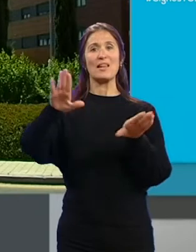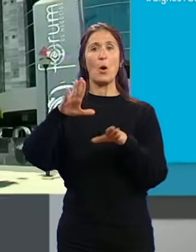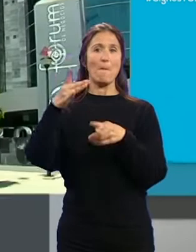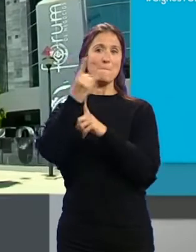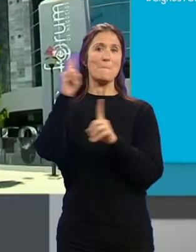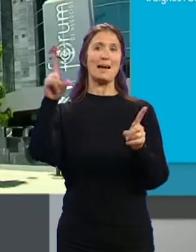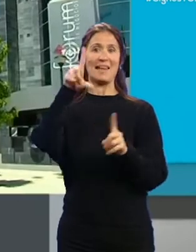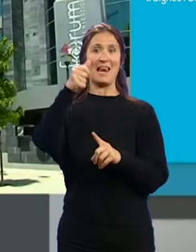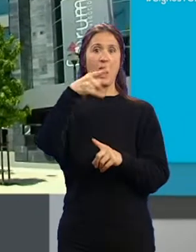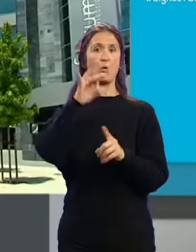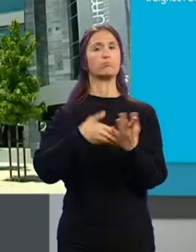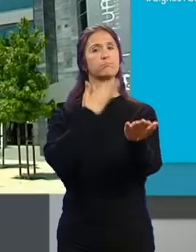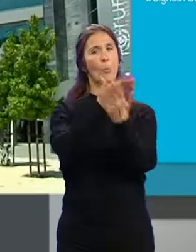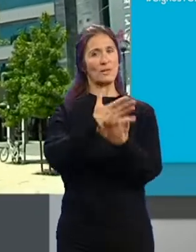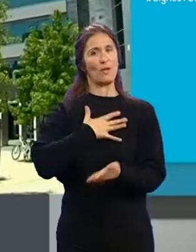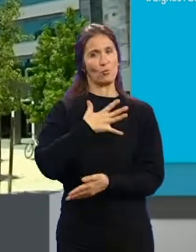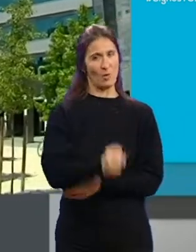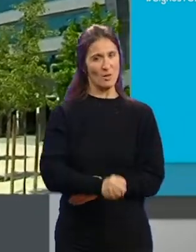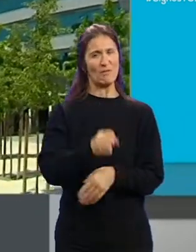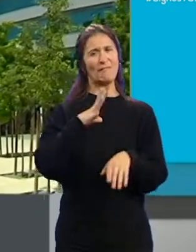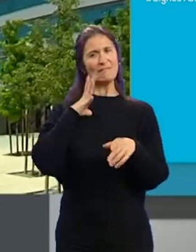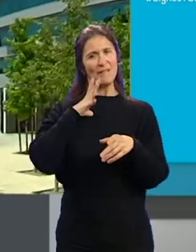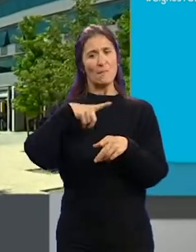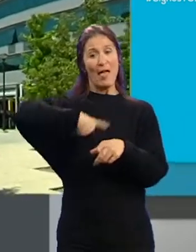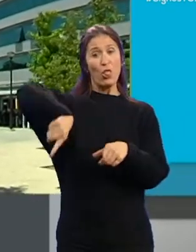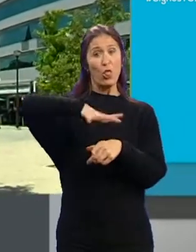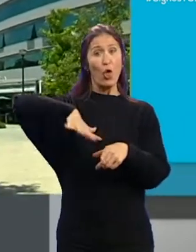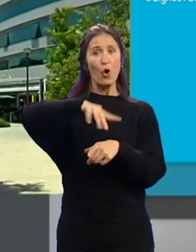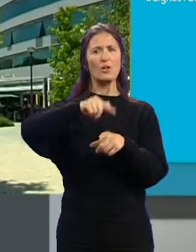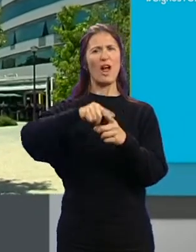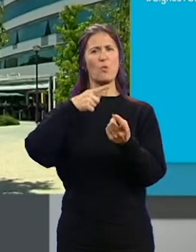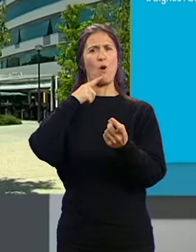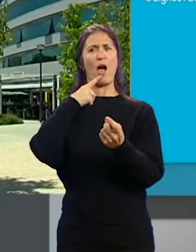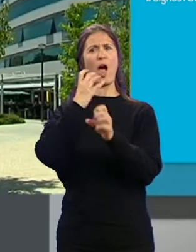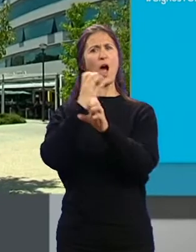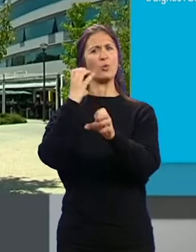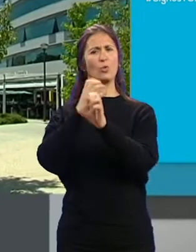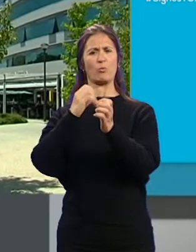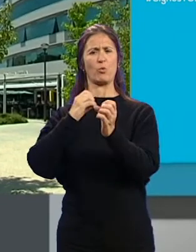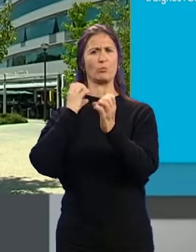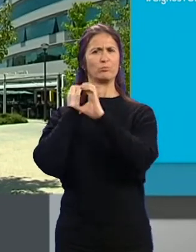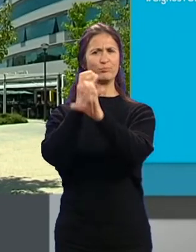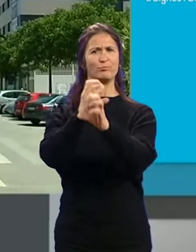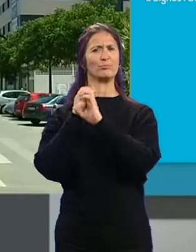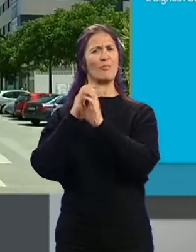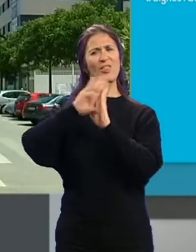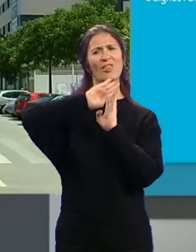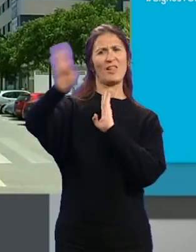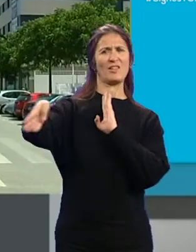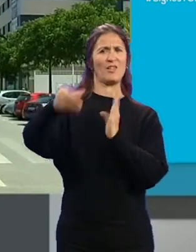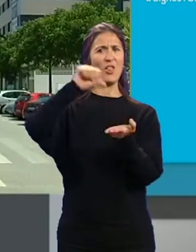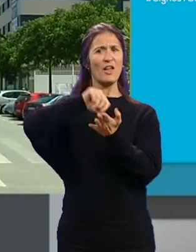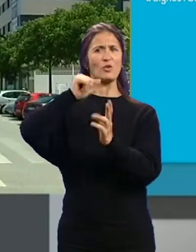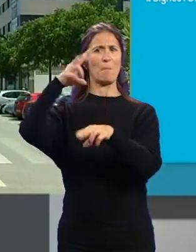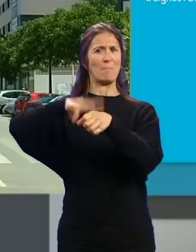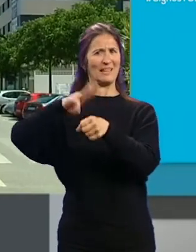propuesta al equipo de gobierno municipal... ...para que su zona tuviera una conexión directa de autobús con el centro y el PTS... ...haciendo el